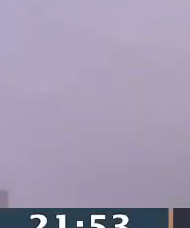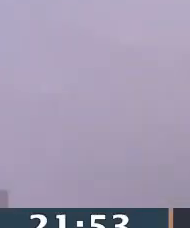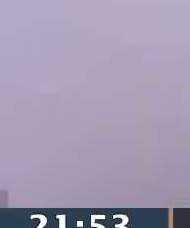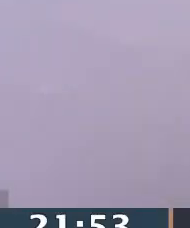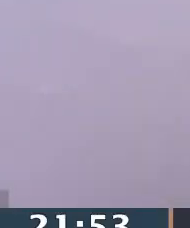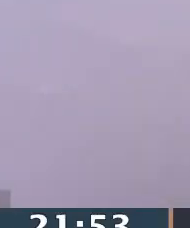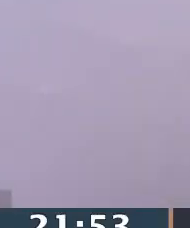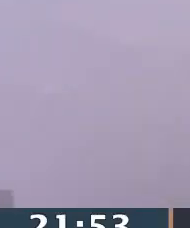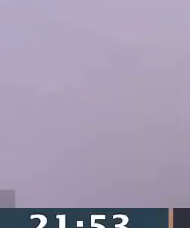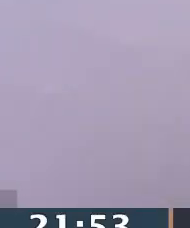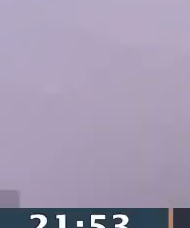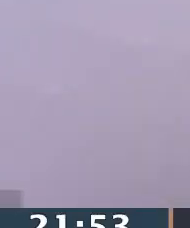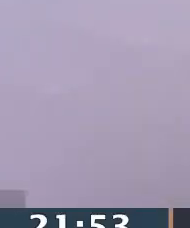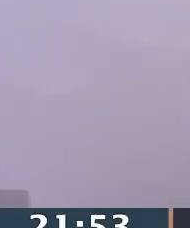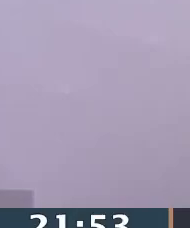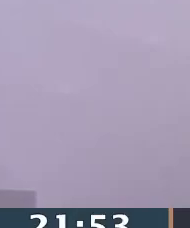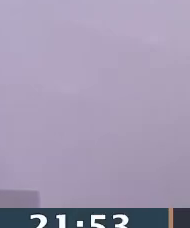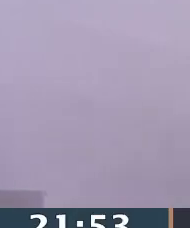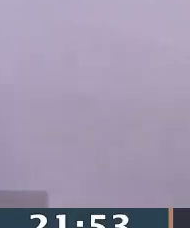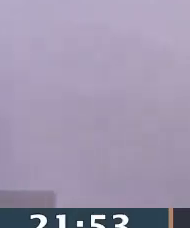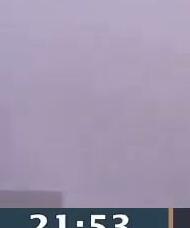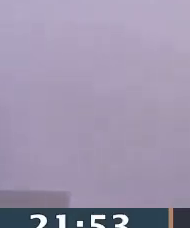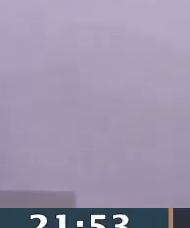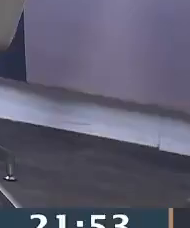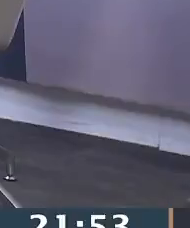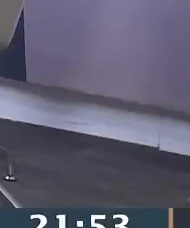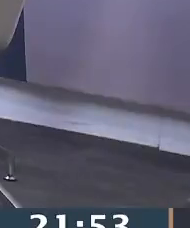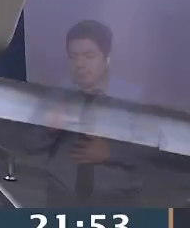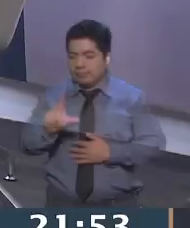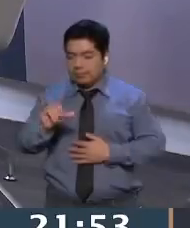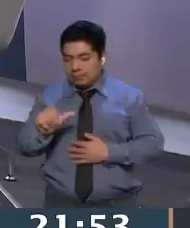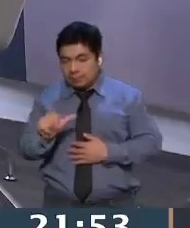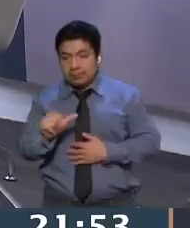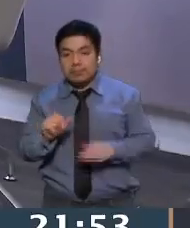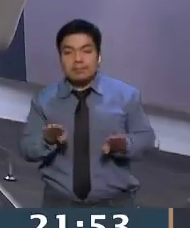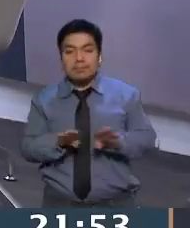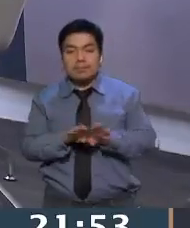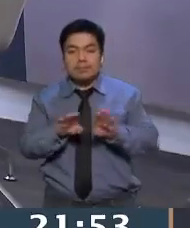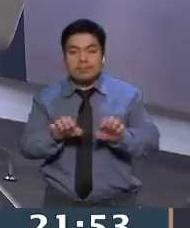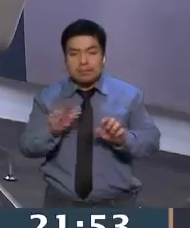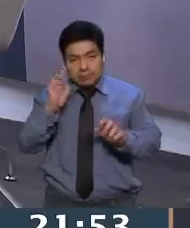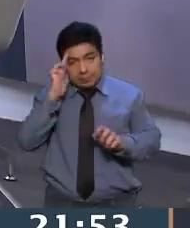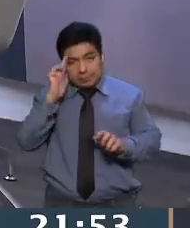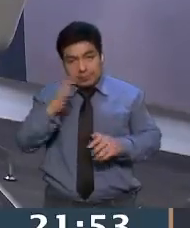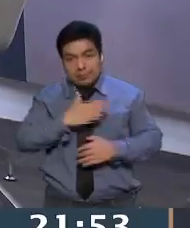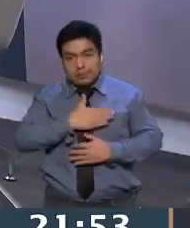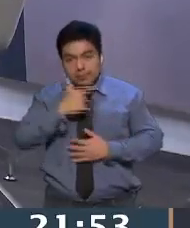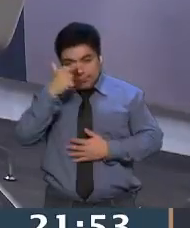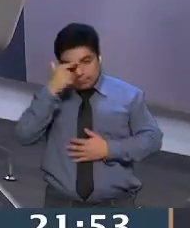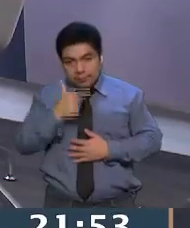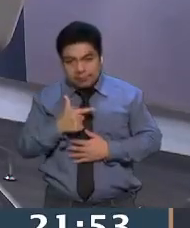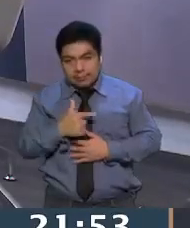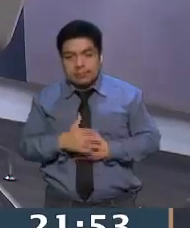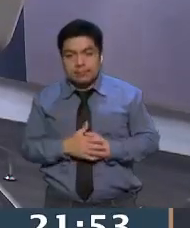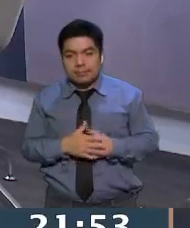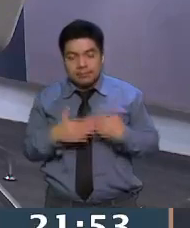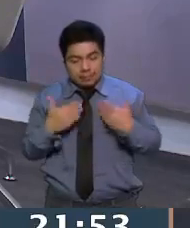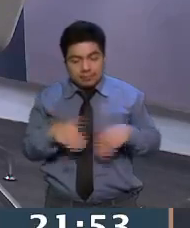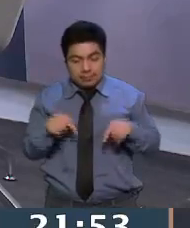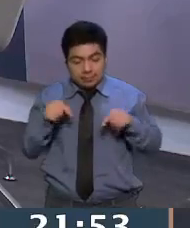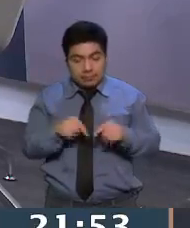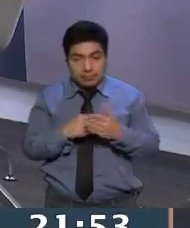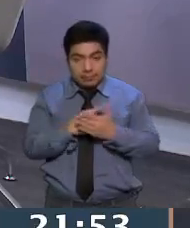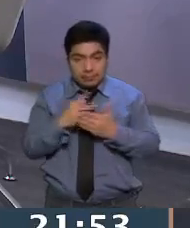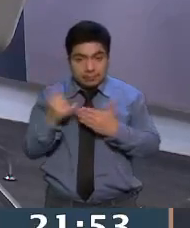Y le doy la bienvenida como cada semana a mesa querida Julia Alvarez y Casa. ¿Cómo estás Julia? Hola Braulio, ¿qué tal? Buenas noches. Pues hoy vamos a hablar de un